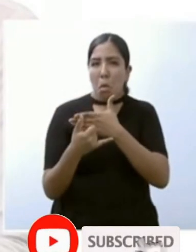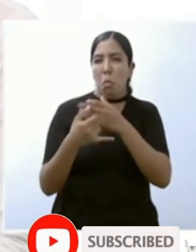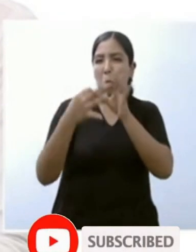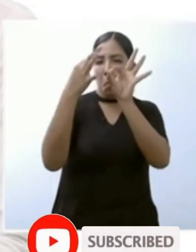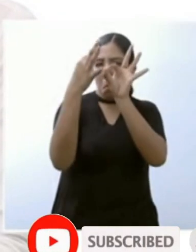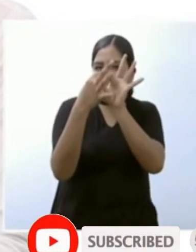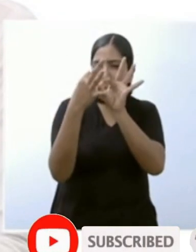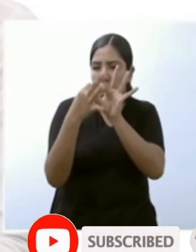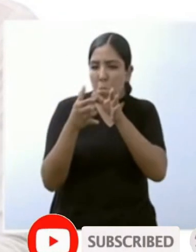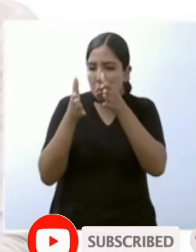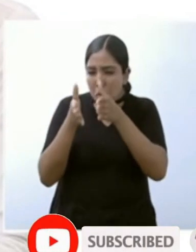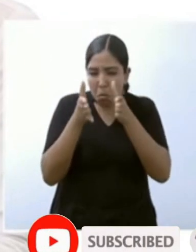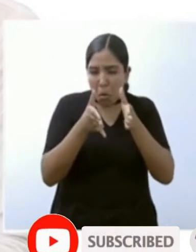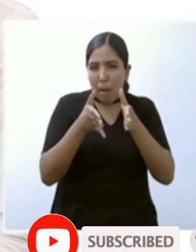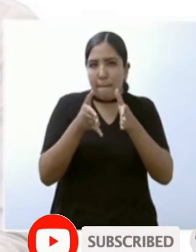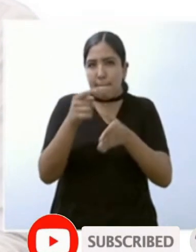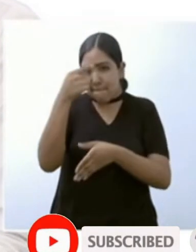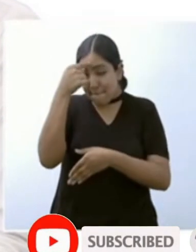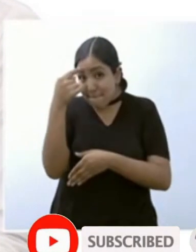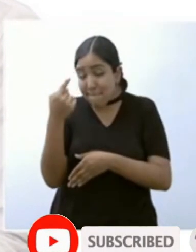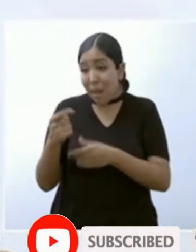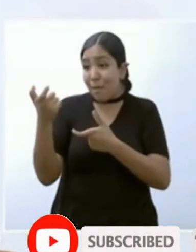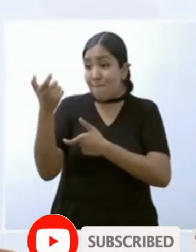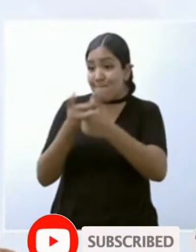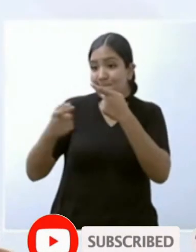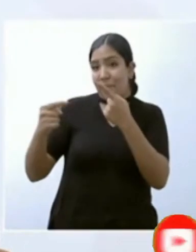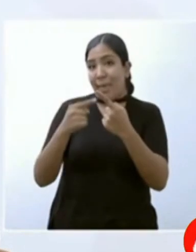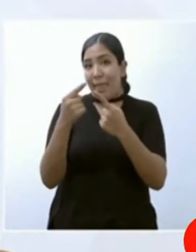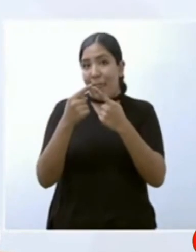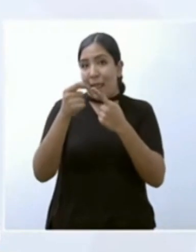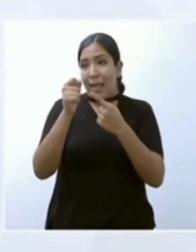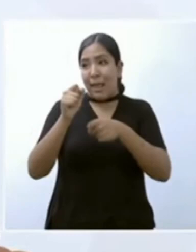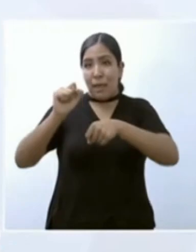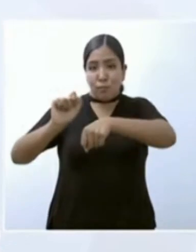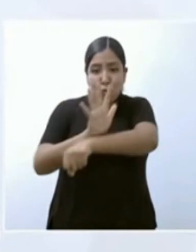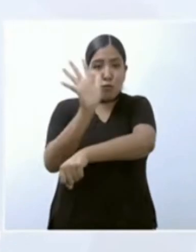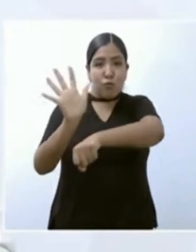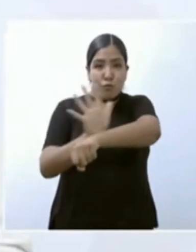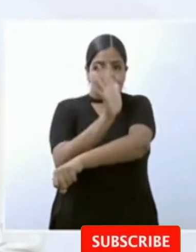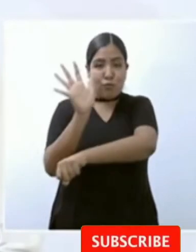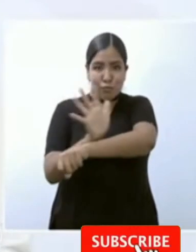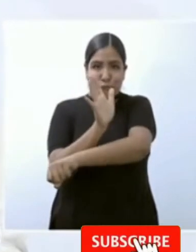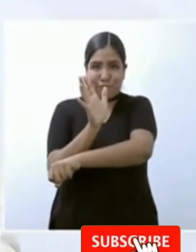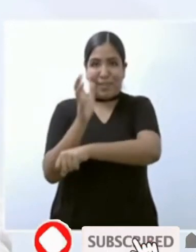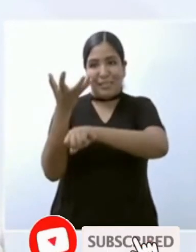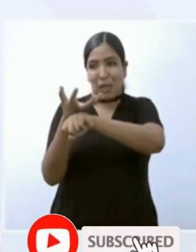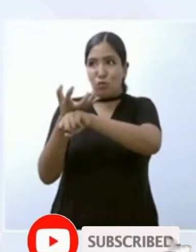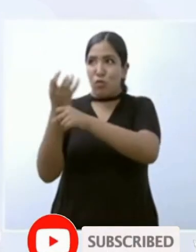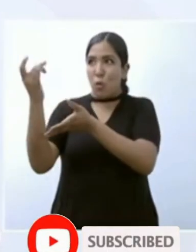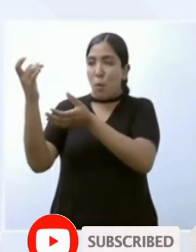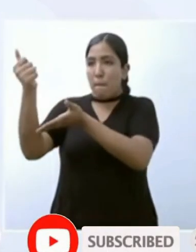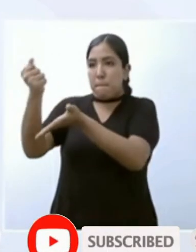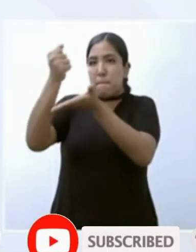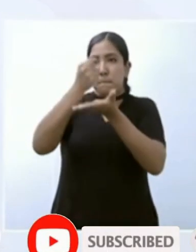inversión para el sector energético de nuestro país, inversión estadounidense y